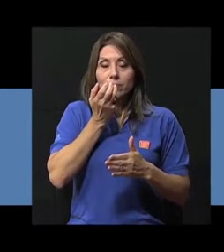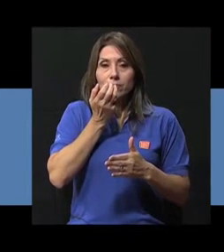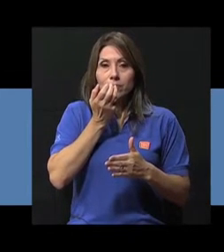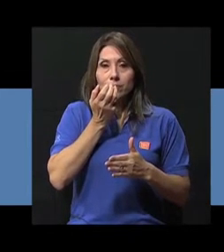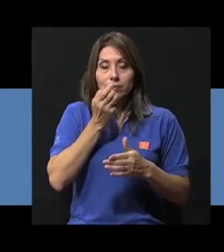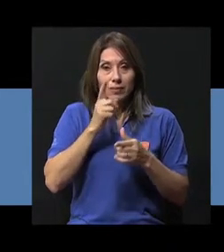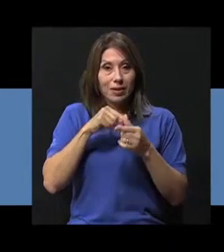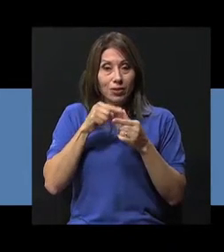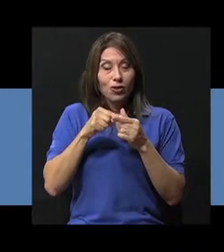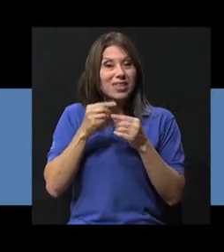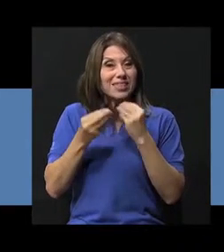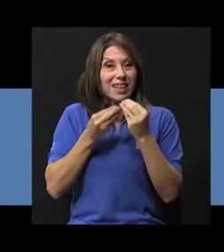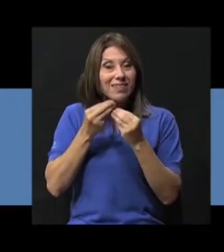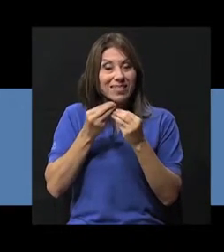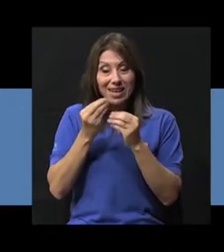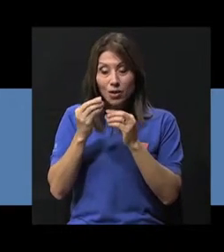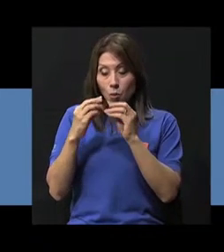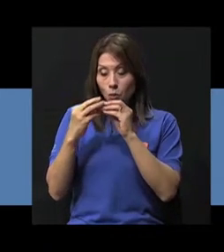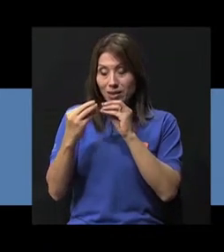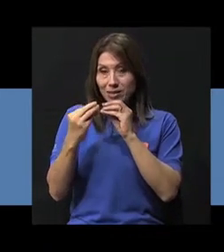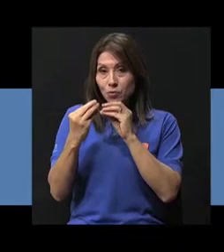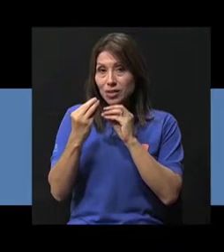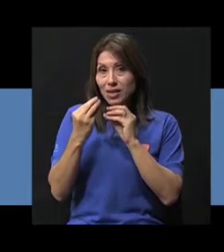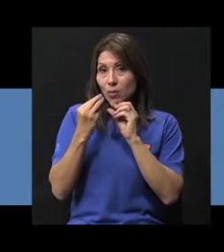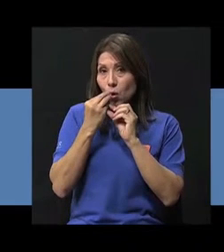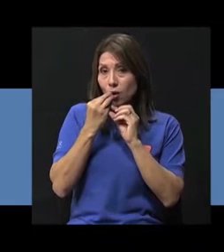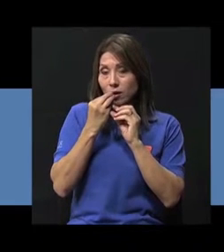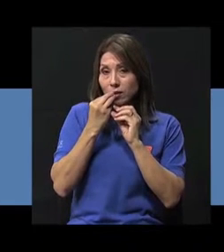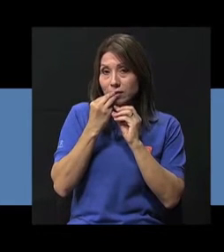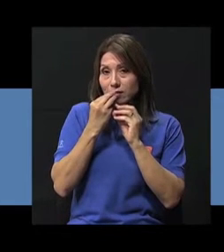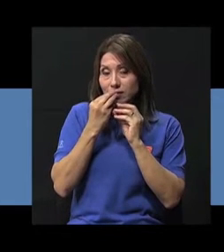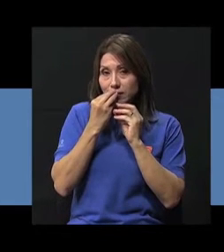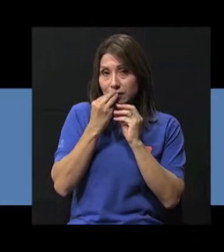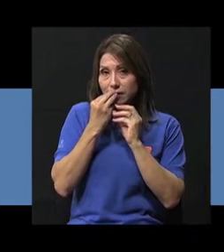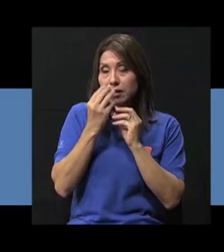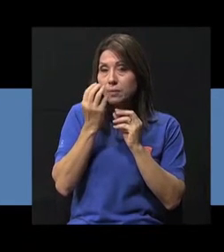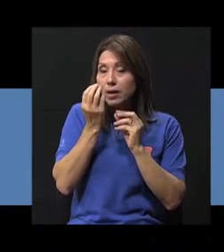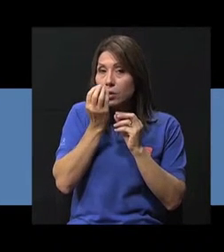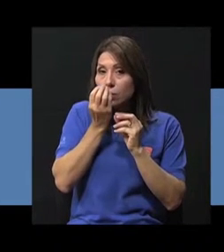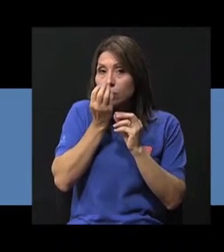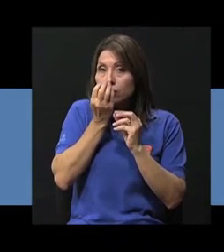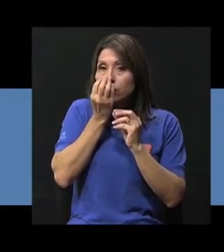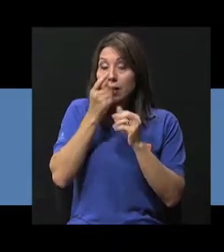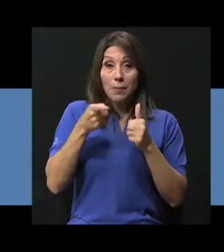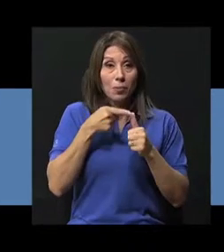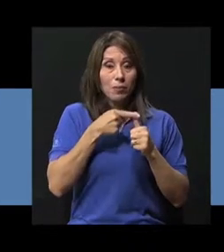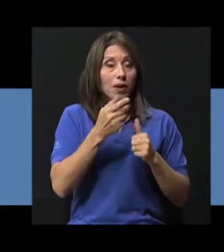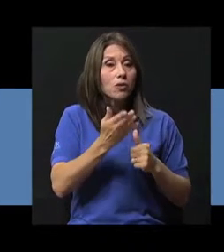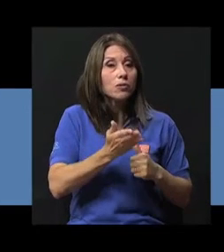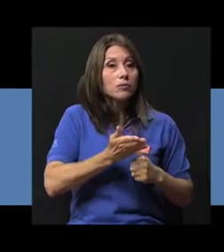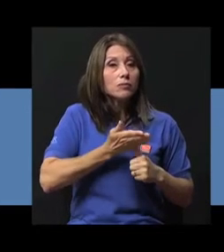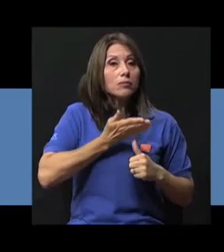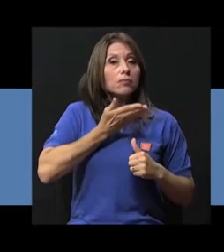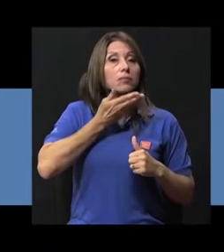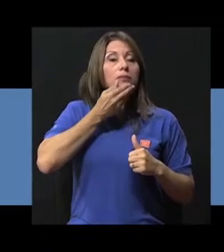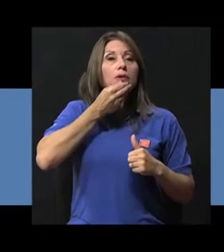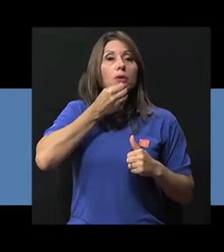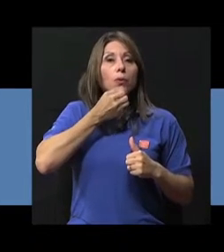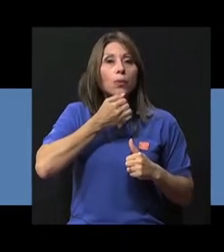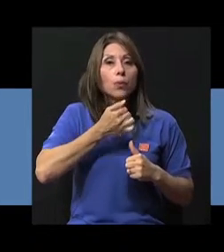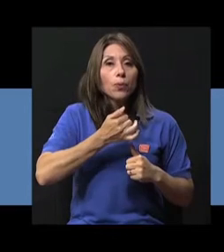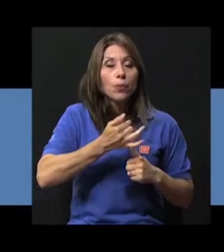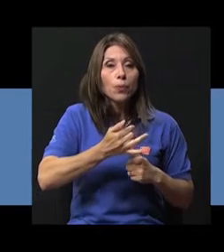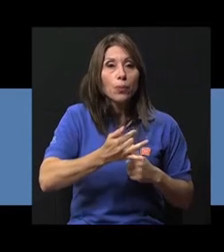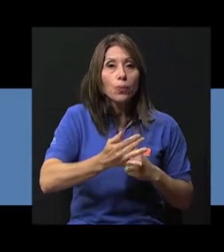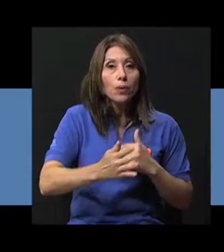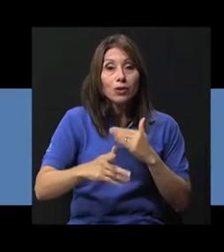la boca formando un sello entre sus labios y el dispositivo. Dispara y al tiempo que dispara, inicia a respirar lento